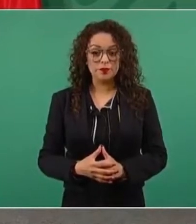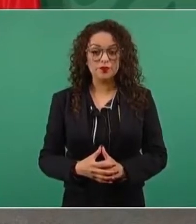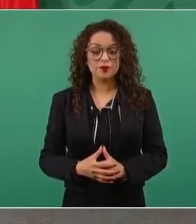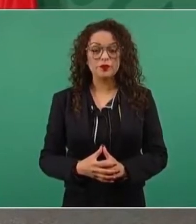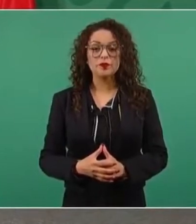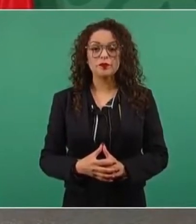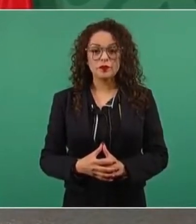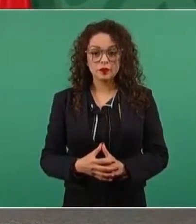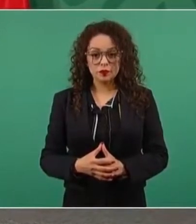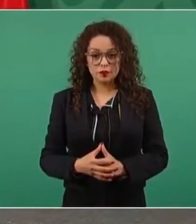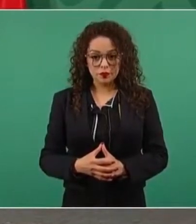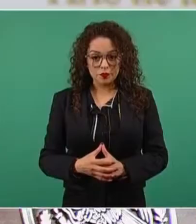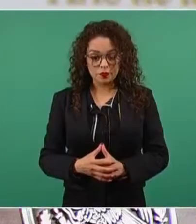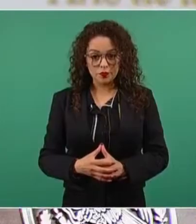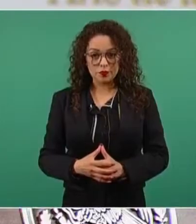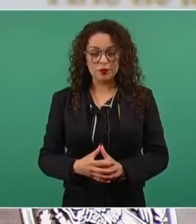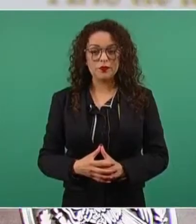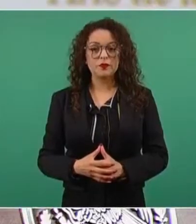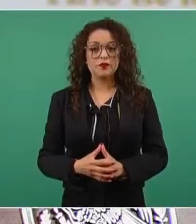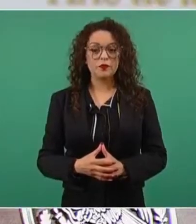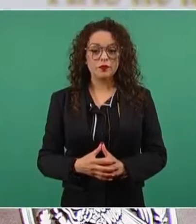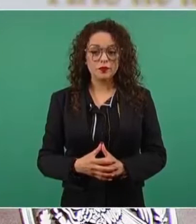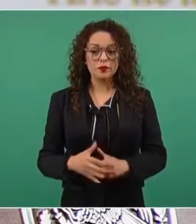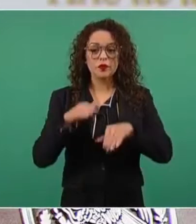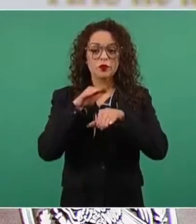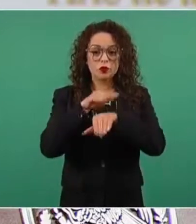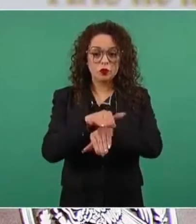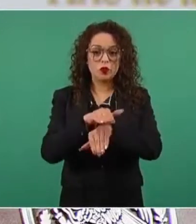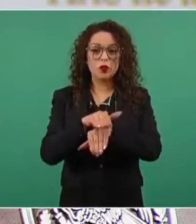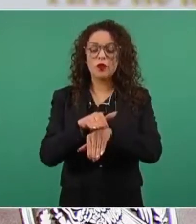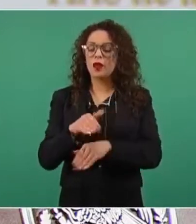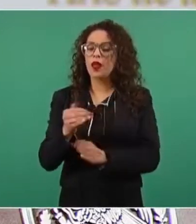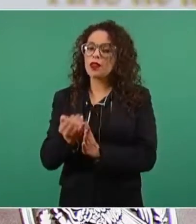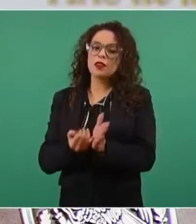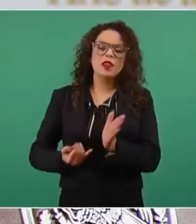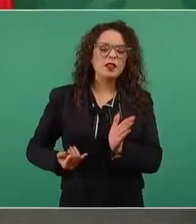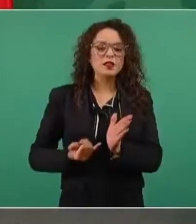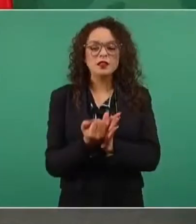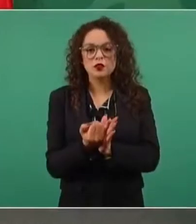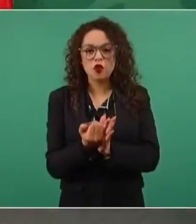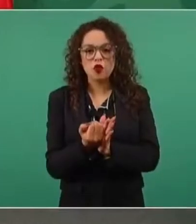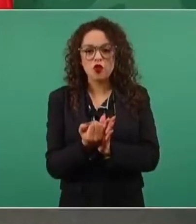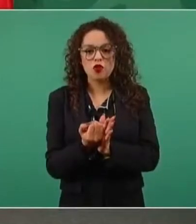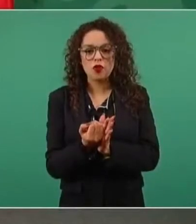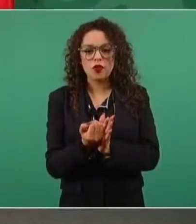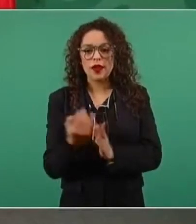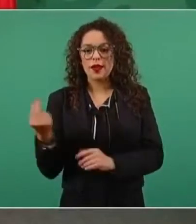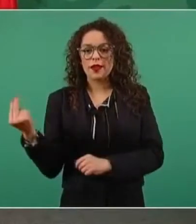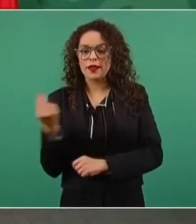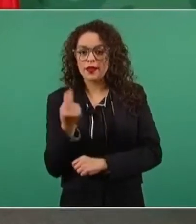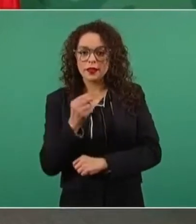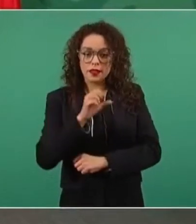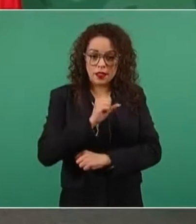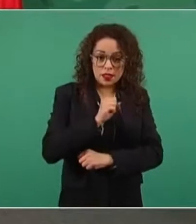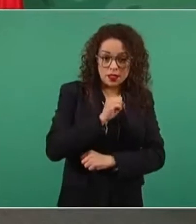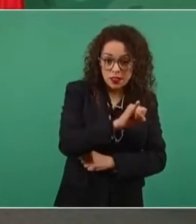decisión de investigar o no